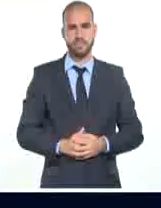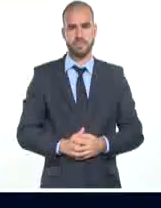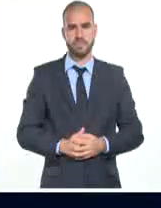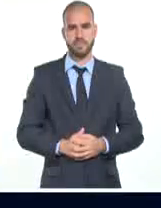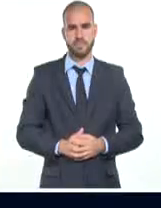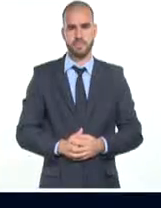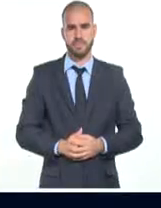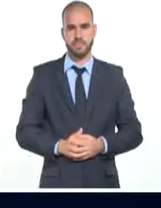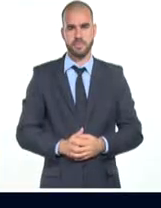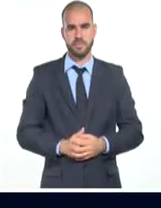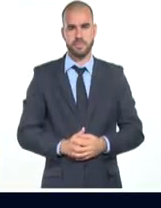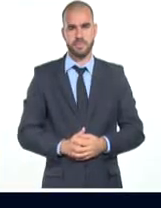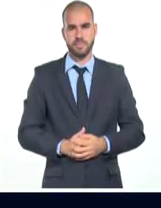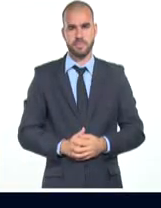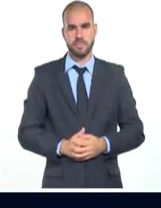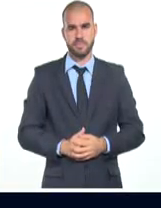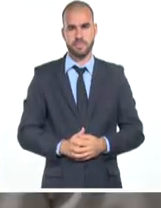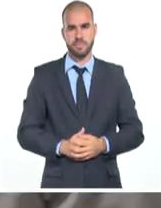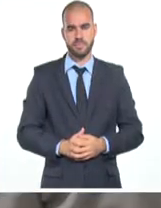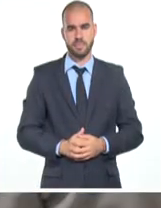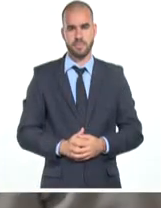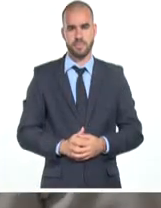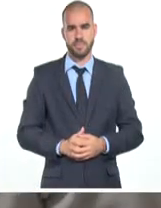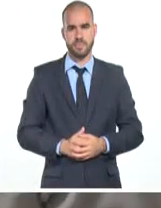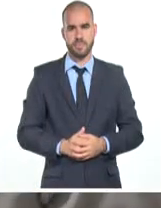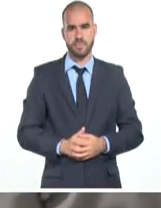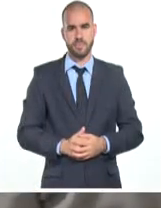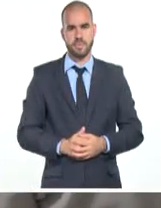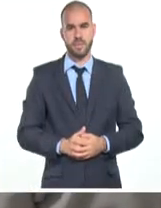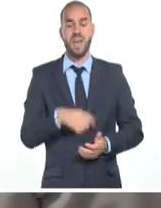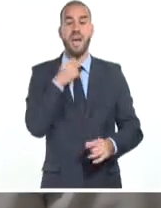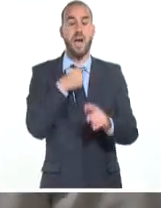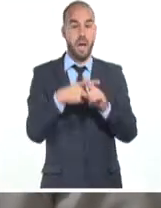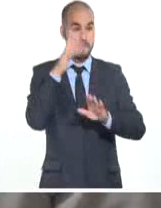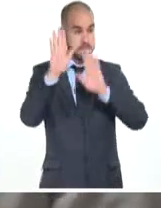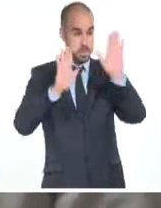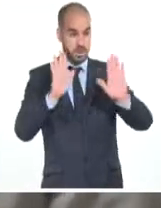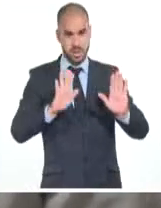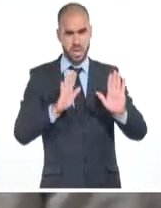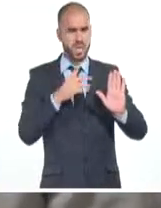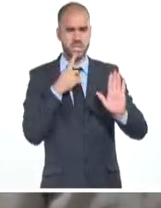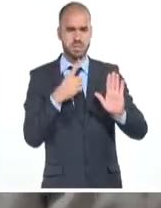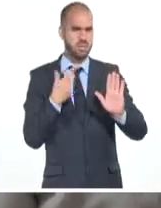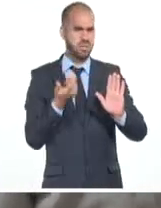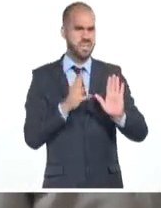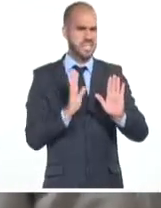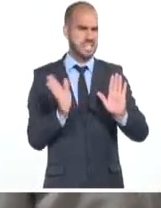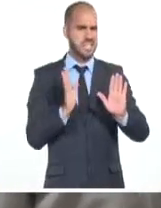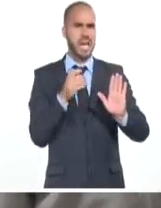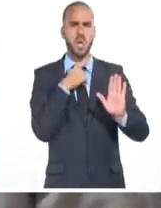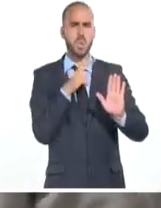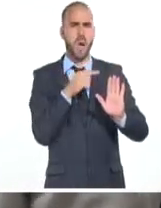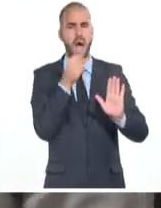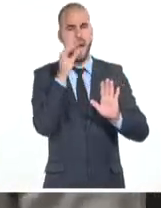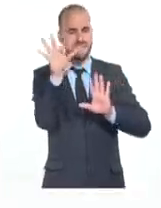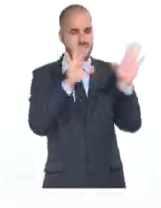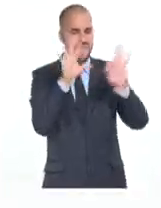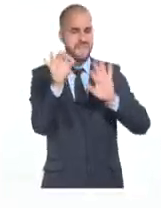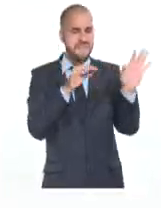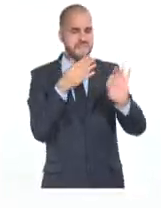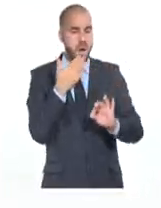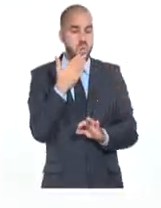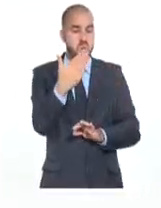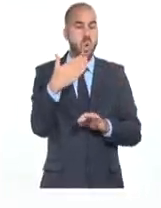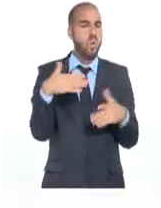La curaduría, la creación de una exposición, yo creo que no es solamente como el momento ese de poner, seleccionar los pies a guillanos, es un